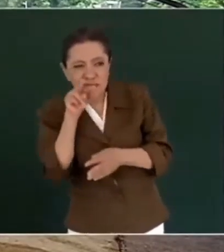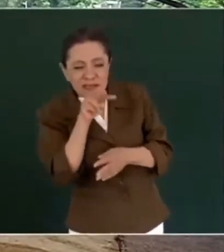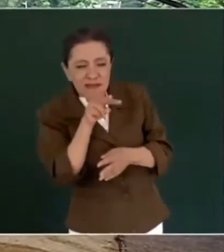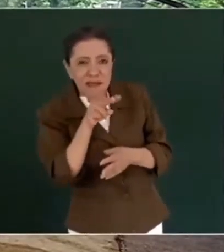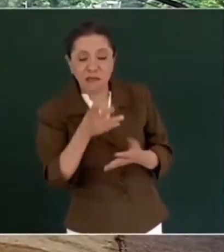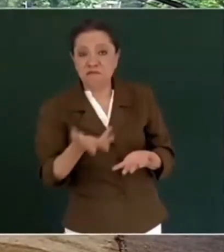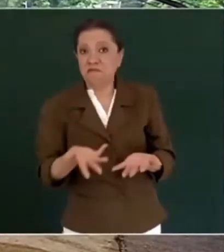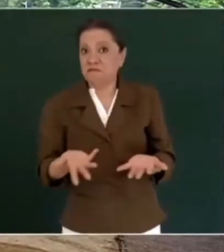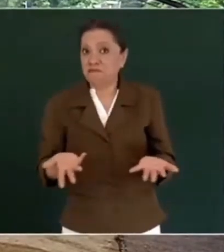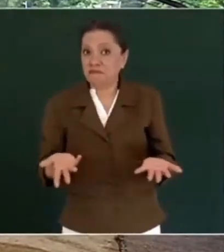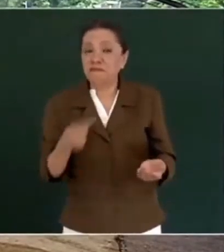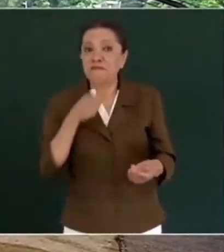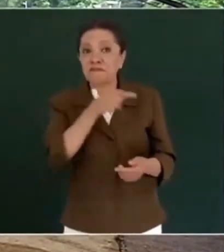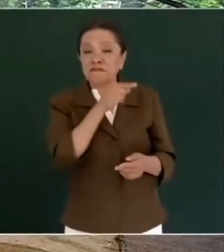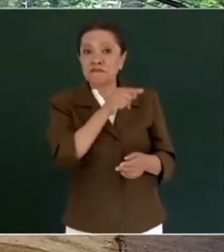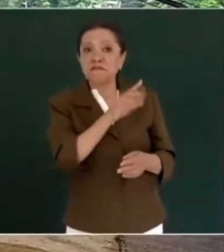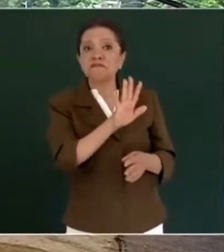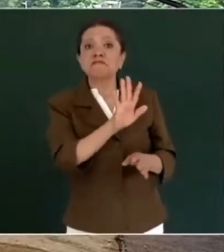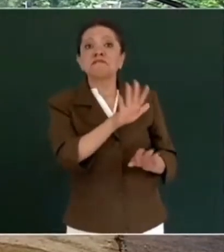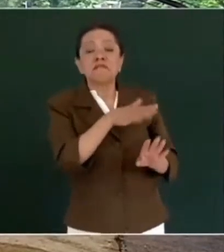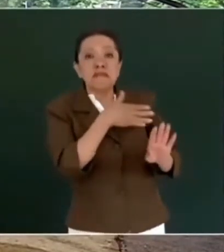El que esté en contra